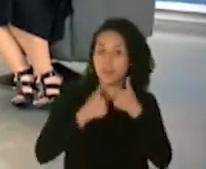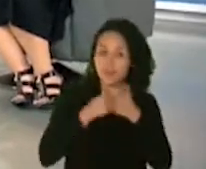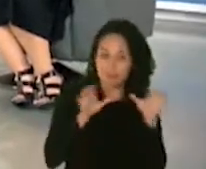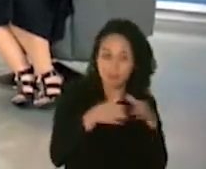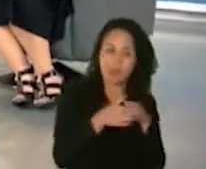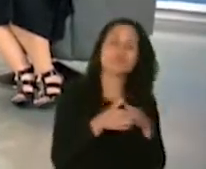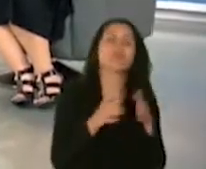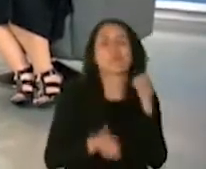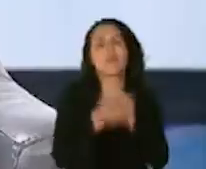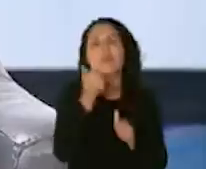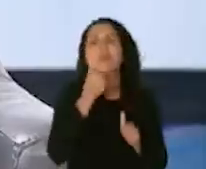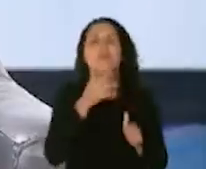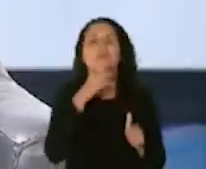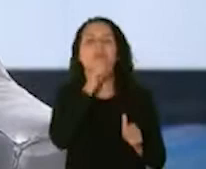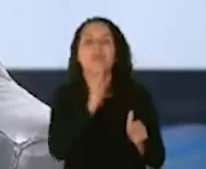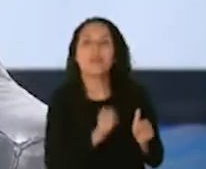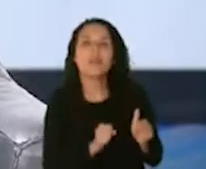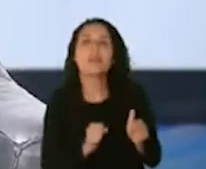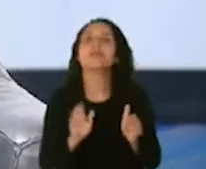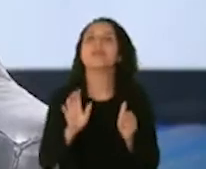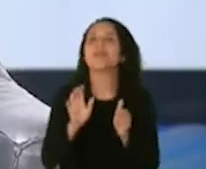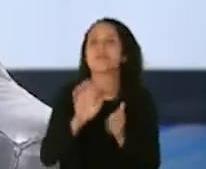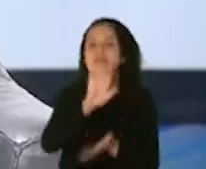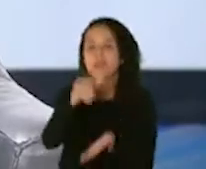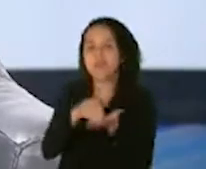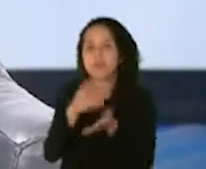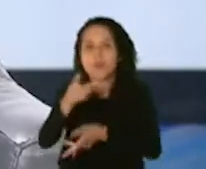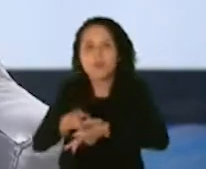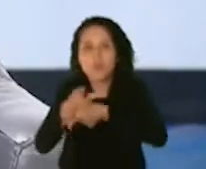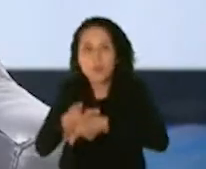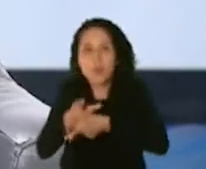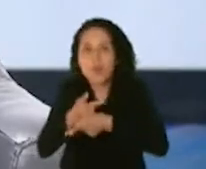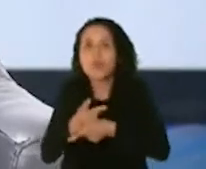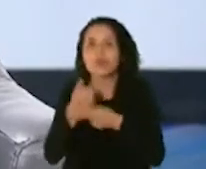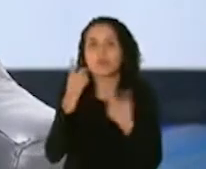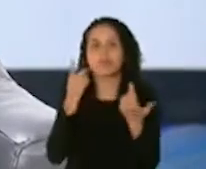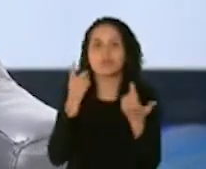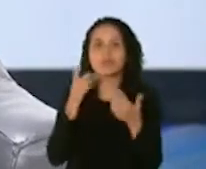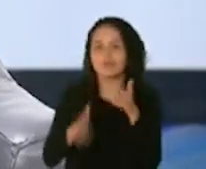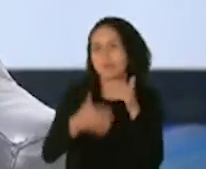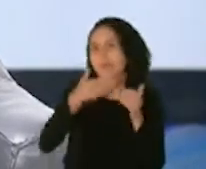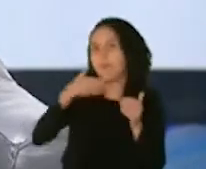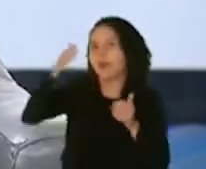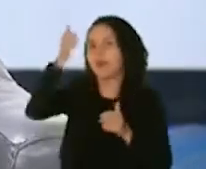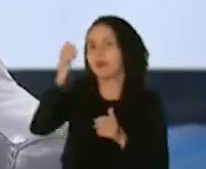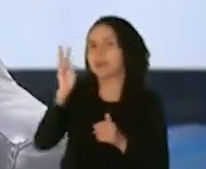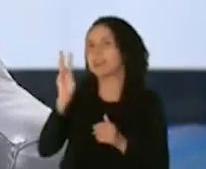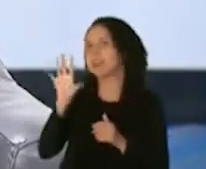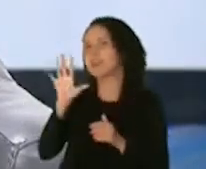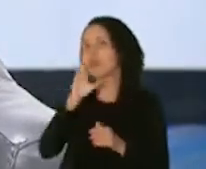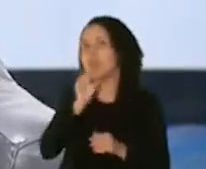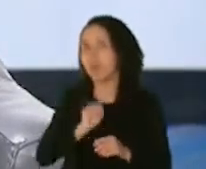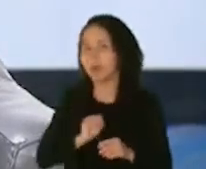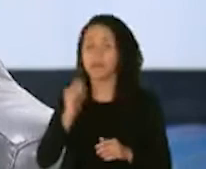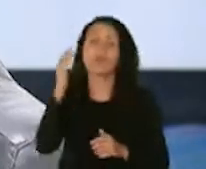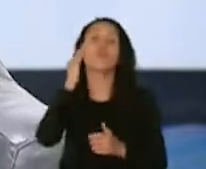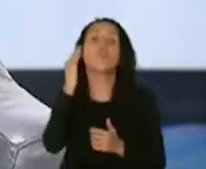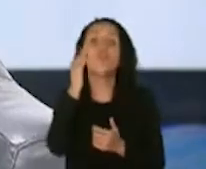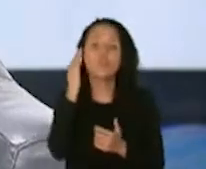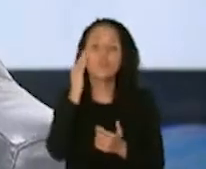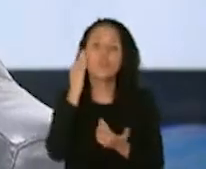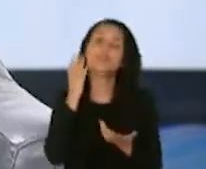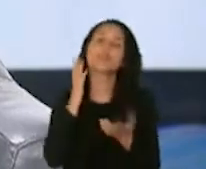Los que viven en nuestras facilidades de cuido prolongados, mayores de 65 años. Yo sé cuánto,